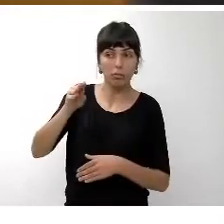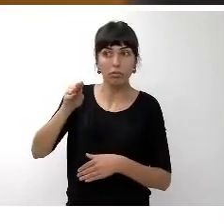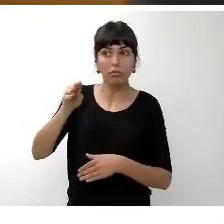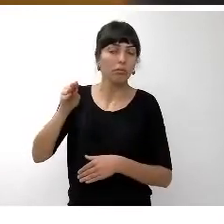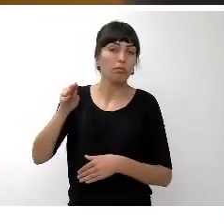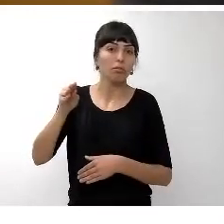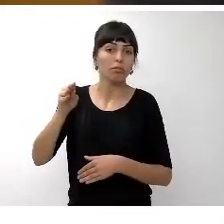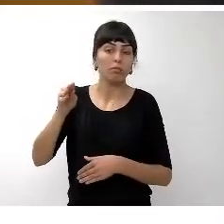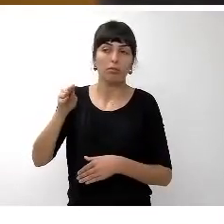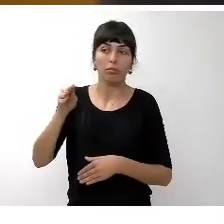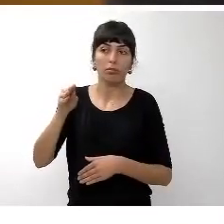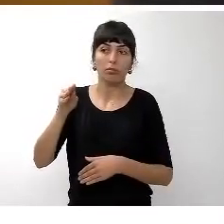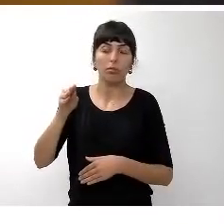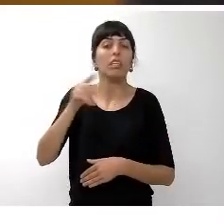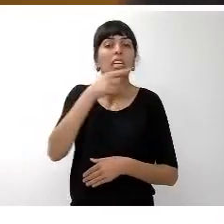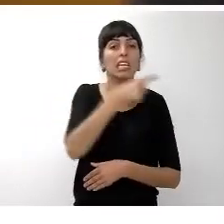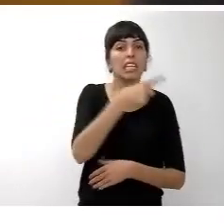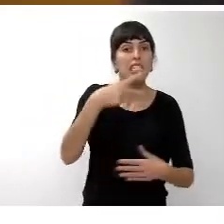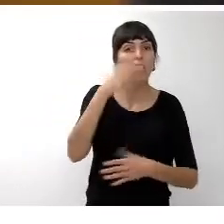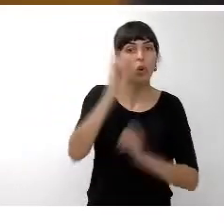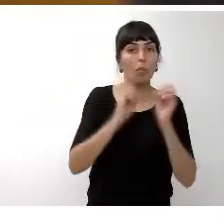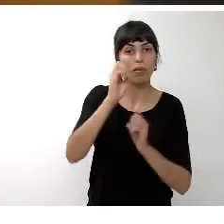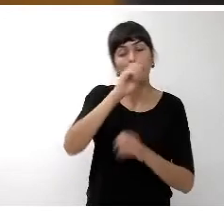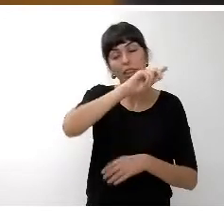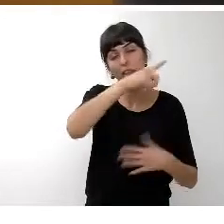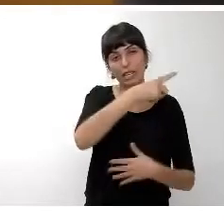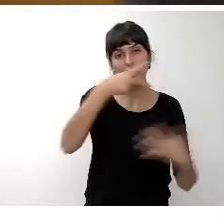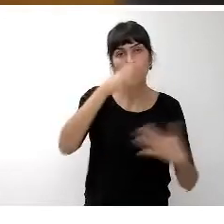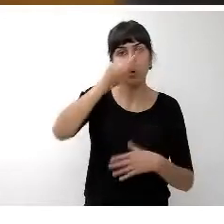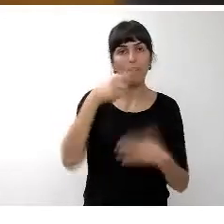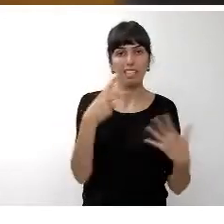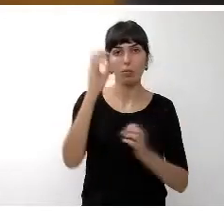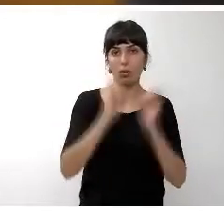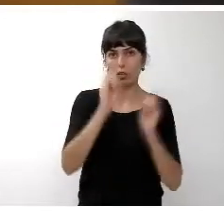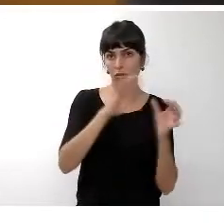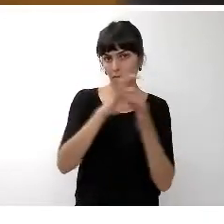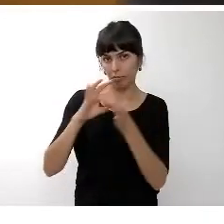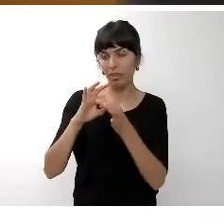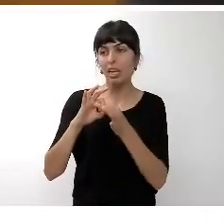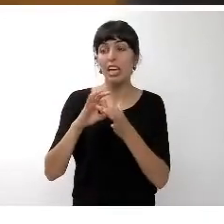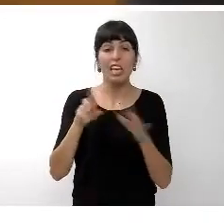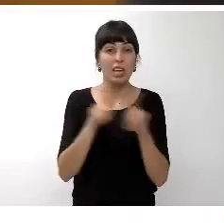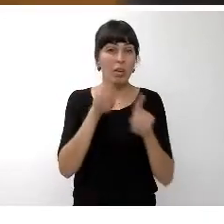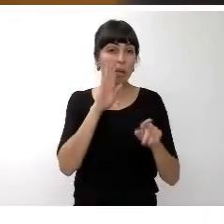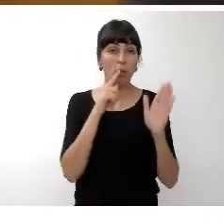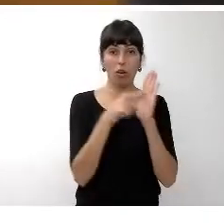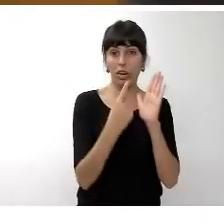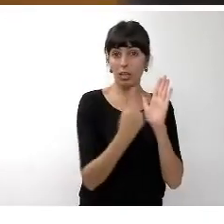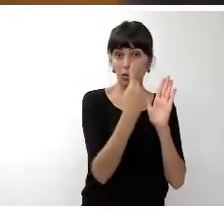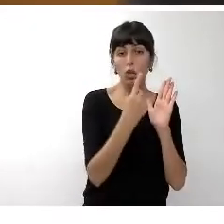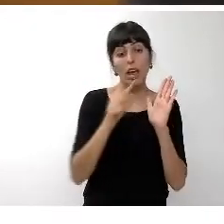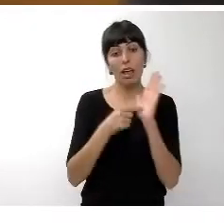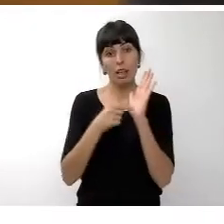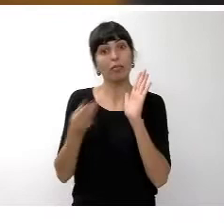un aumento del 17,7% al igual que hice en el capítulo 1 me gustaría matizar que este crecimiento de capítulo 2